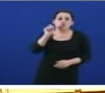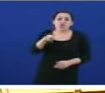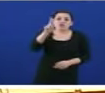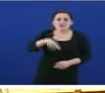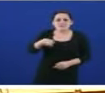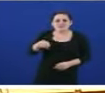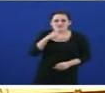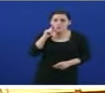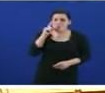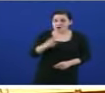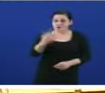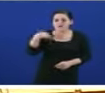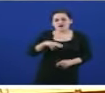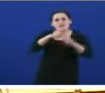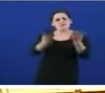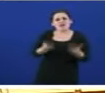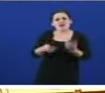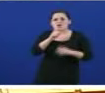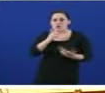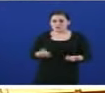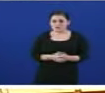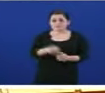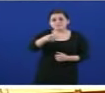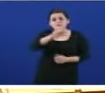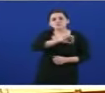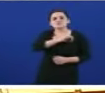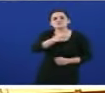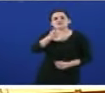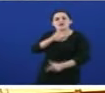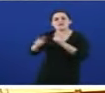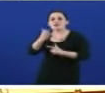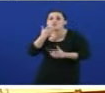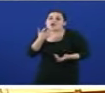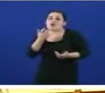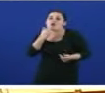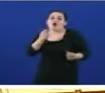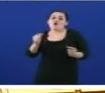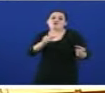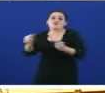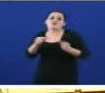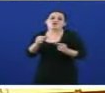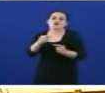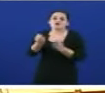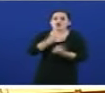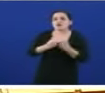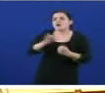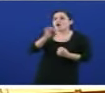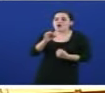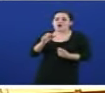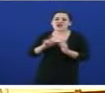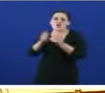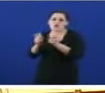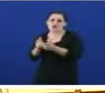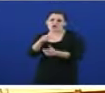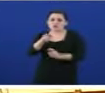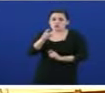Nunha recente entrevista, aproveitando unha desas frecuentes viaxes para asistir a foros económicos, almorzos informativos e similares, dicía